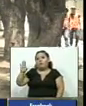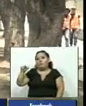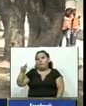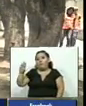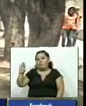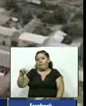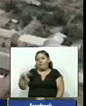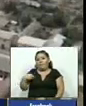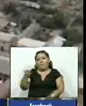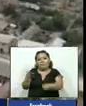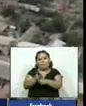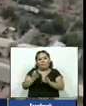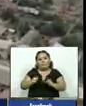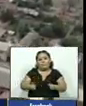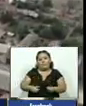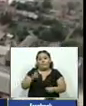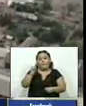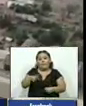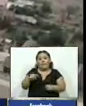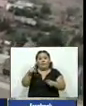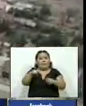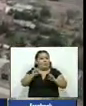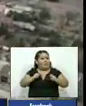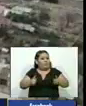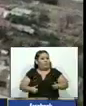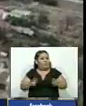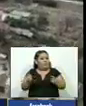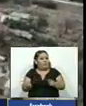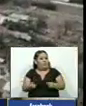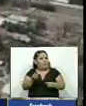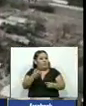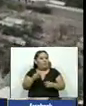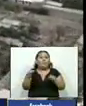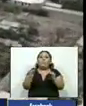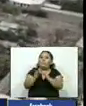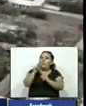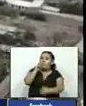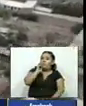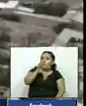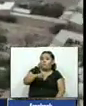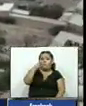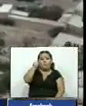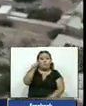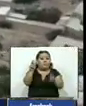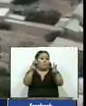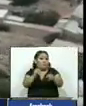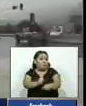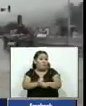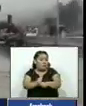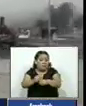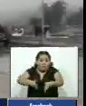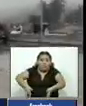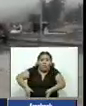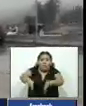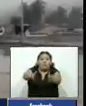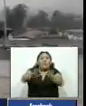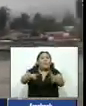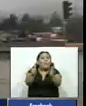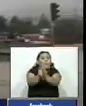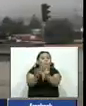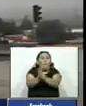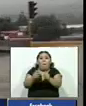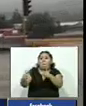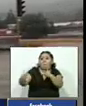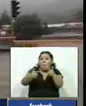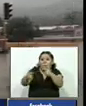desestabilización este gobierno de transición también ha declarado como prioridad garantizar la seguridad en las calles tras los actos de violencia